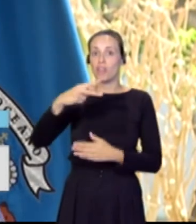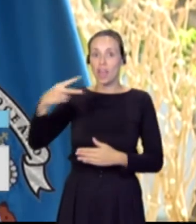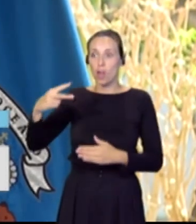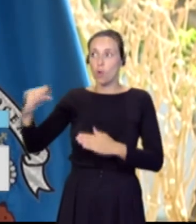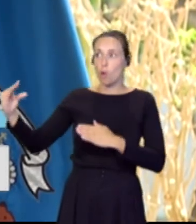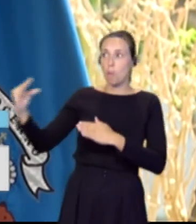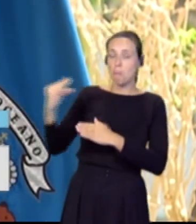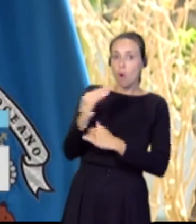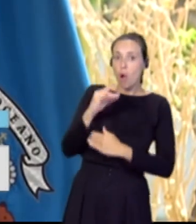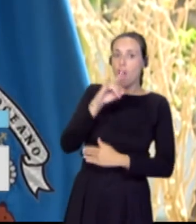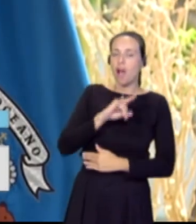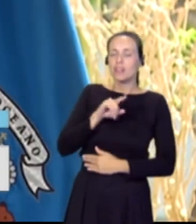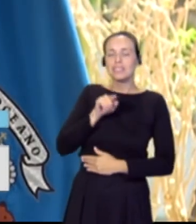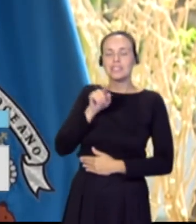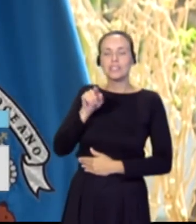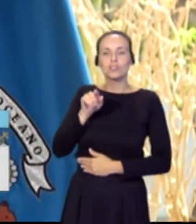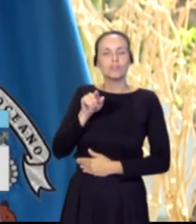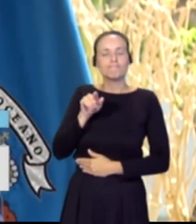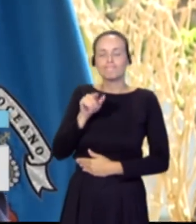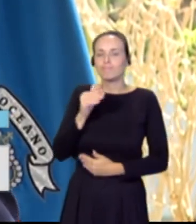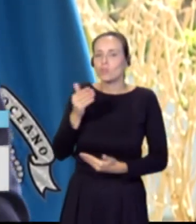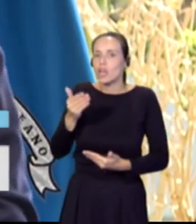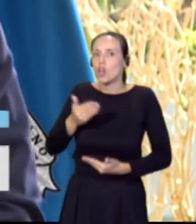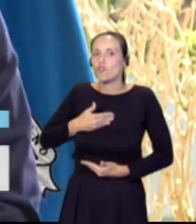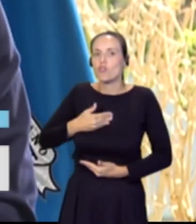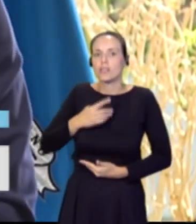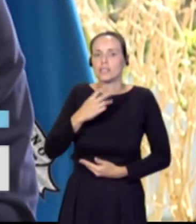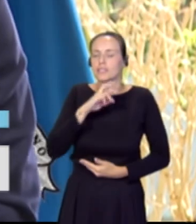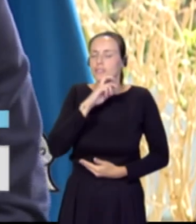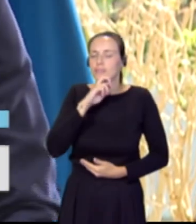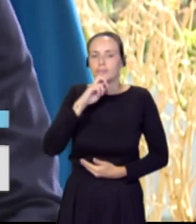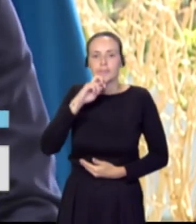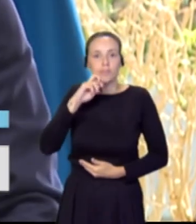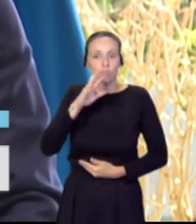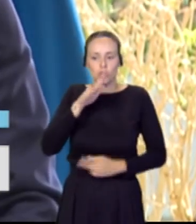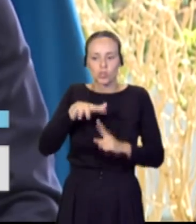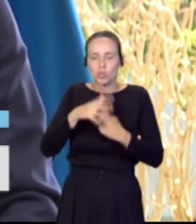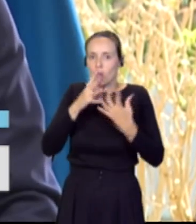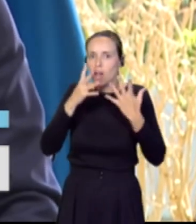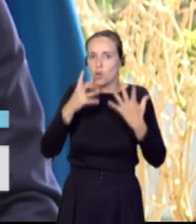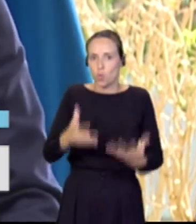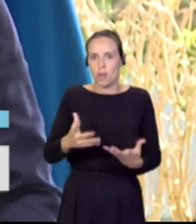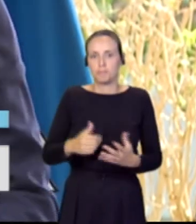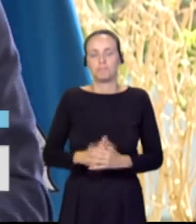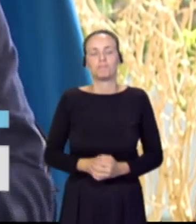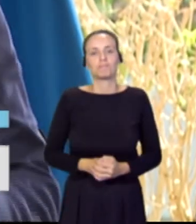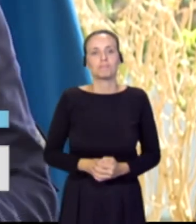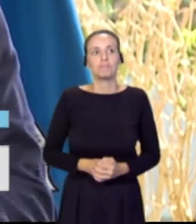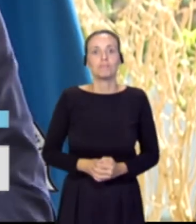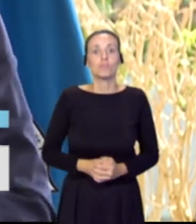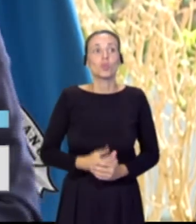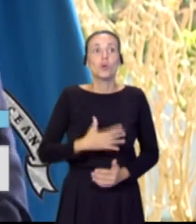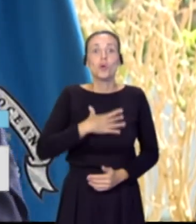una ayuda, querido vicepresidente, inestimable en los momentos que nos está tocando vivir. La posibilidad de que se abra una